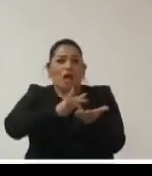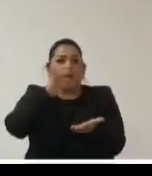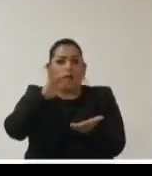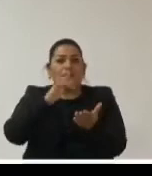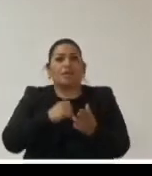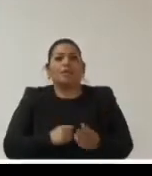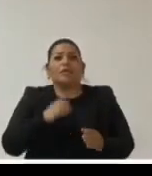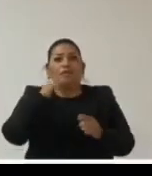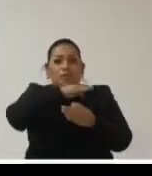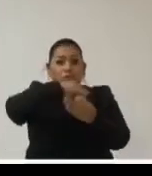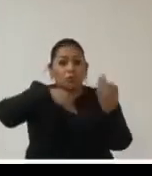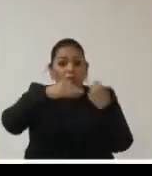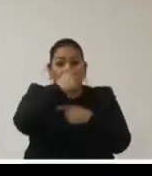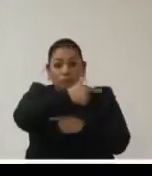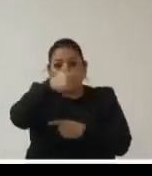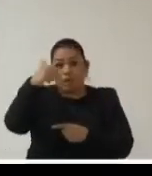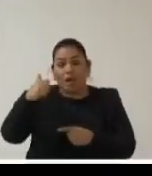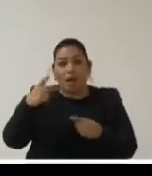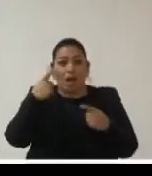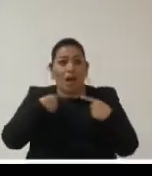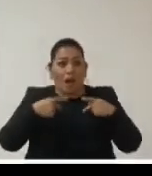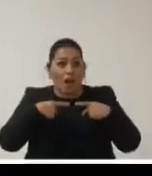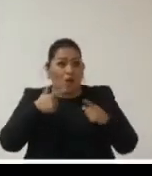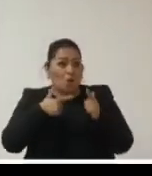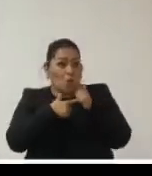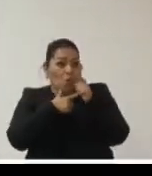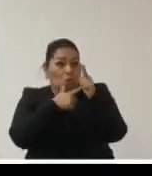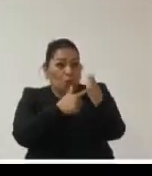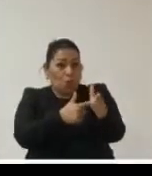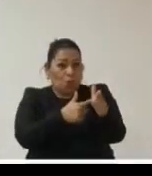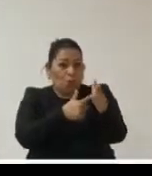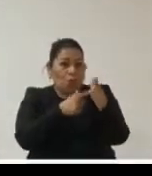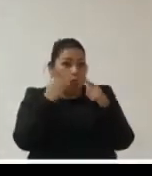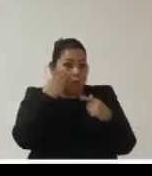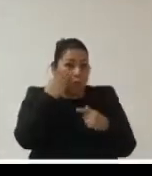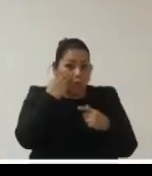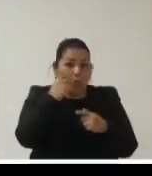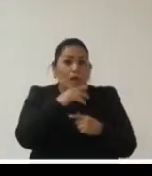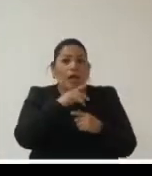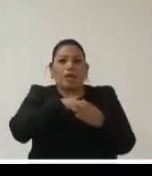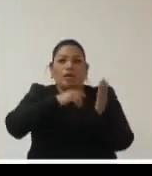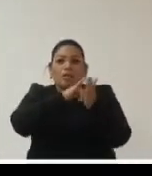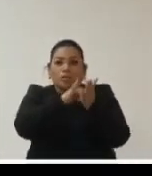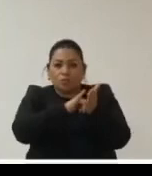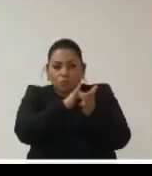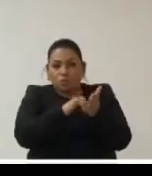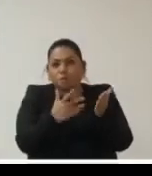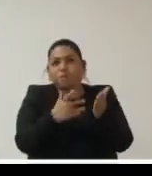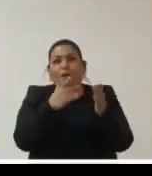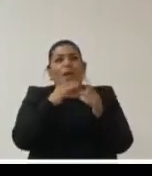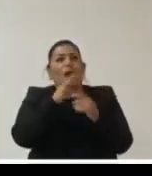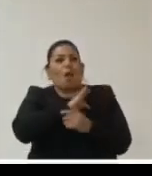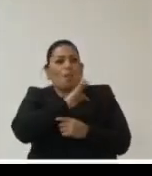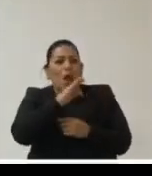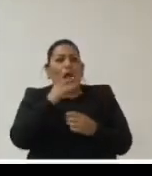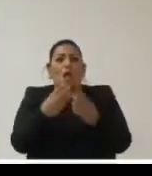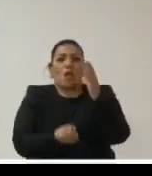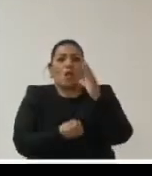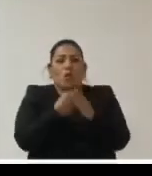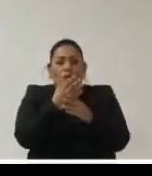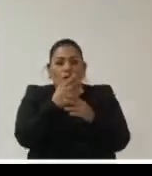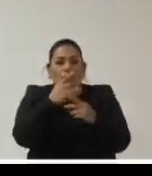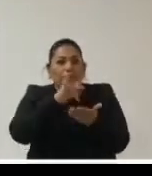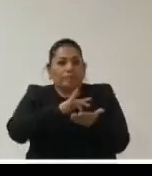intervención de todos agradezco a todos los que nos han seguido en línea a todos los que hicieron posible este momento y nuevamente